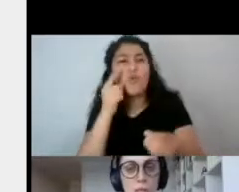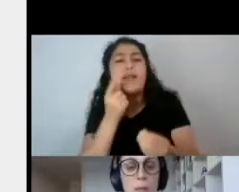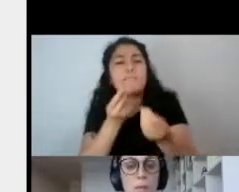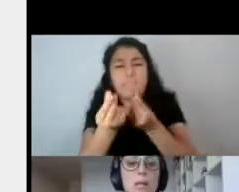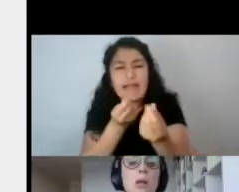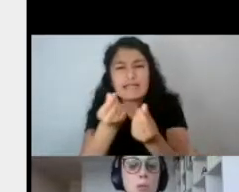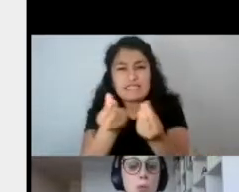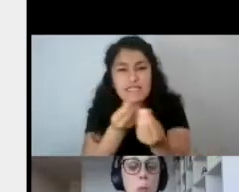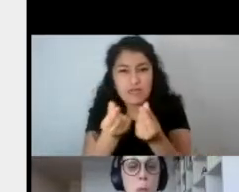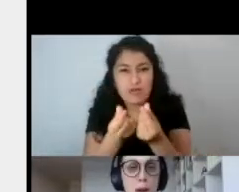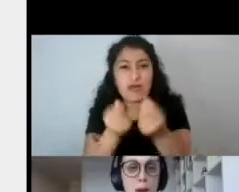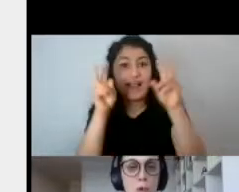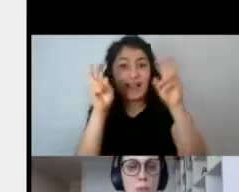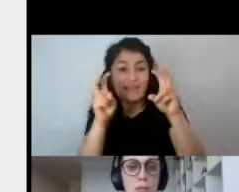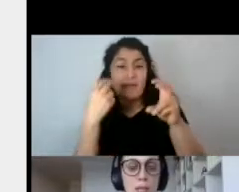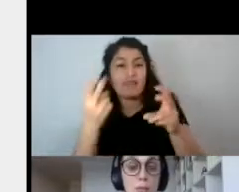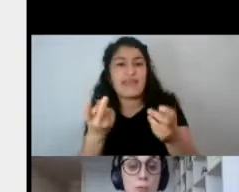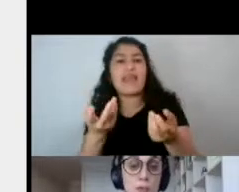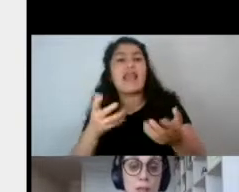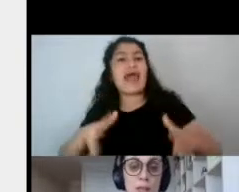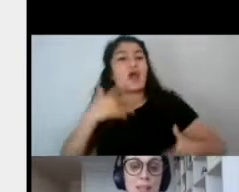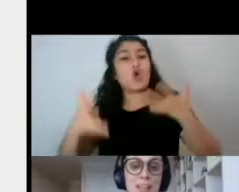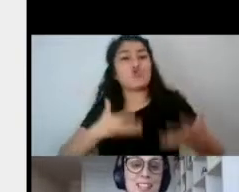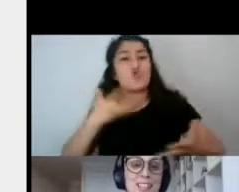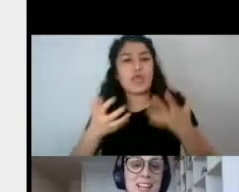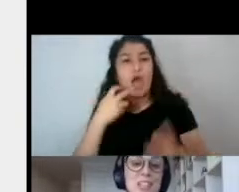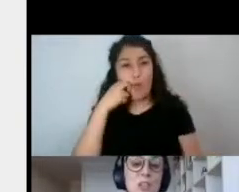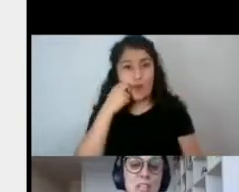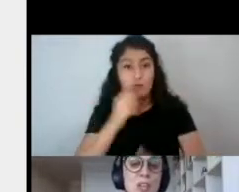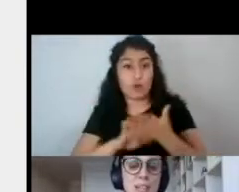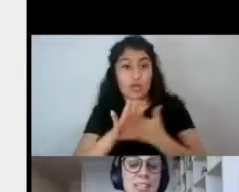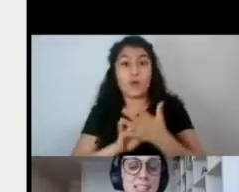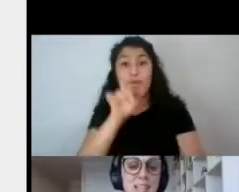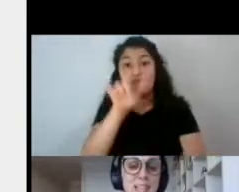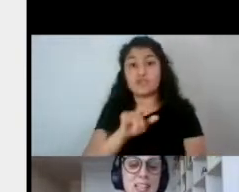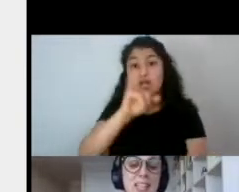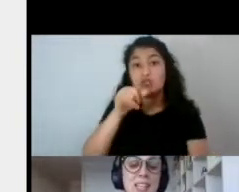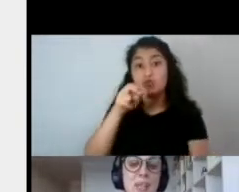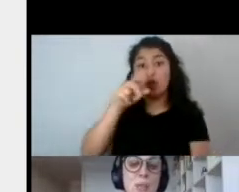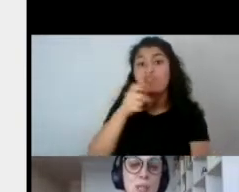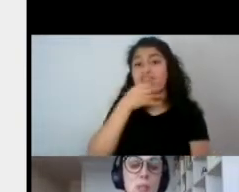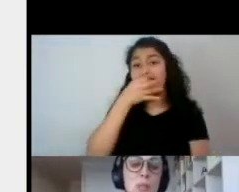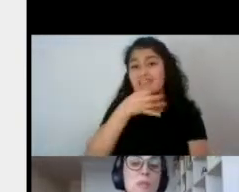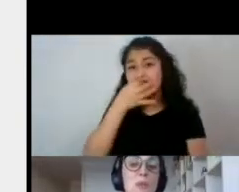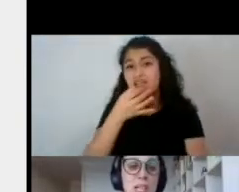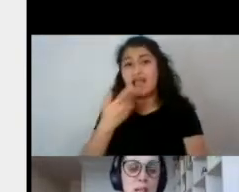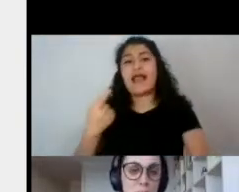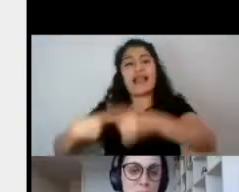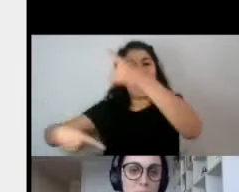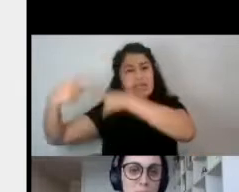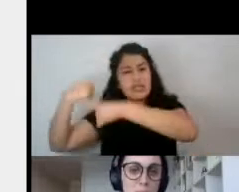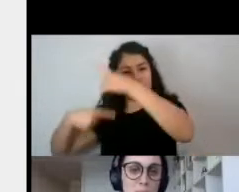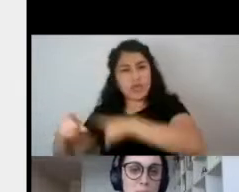y también la conducta humana. O como diría Jung, es la historia no escrita desde un tiempo inmemorial.